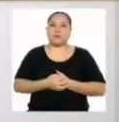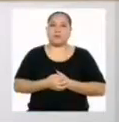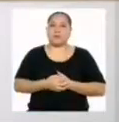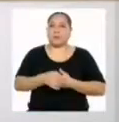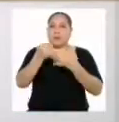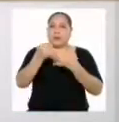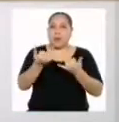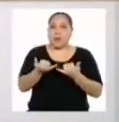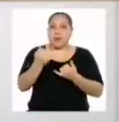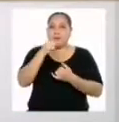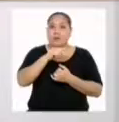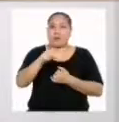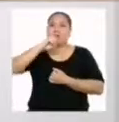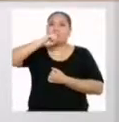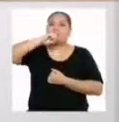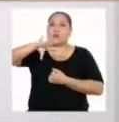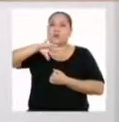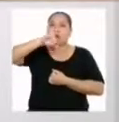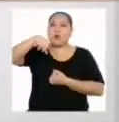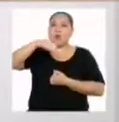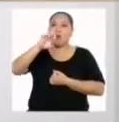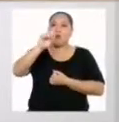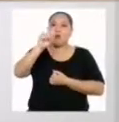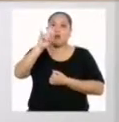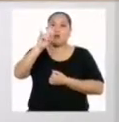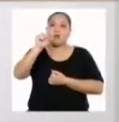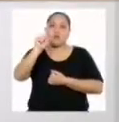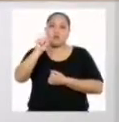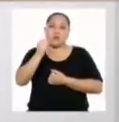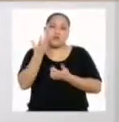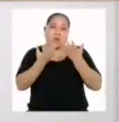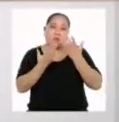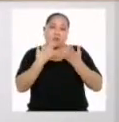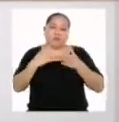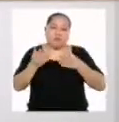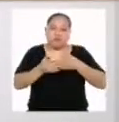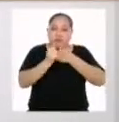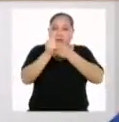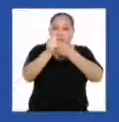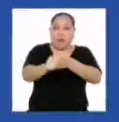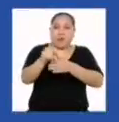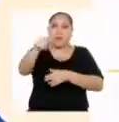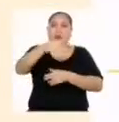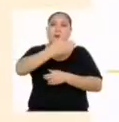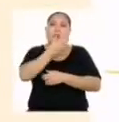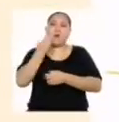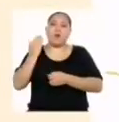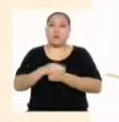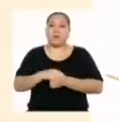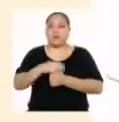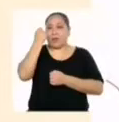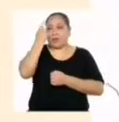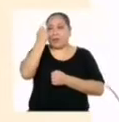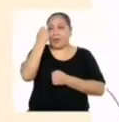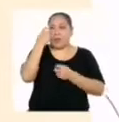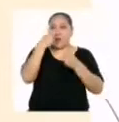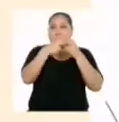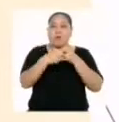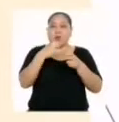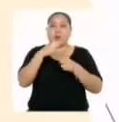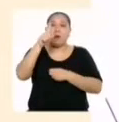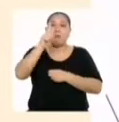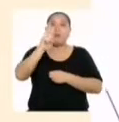Ahora, con respecto a lo que nos dijo Jesús, Quizás podamos darle algunas orientaciones para mejorar. Para comprender el problema,